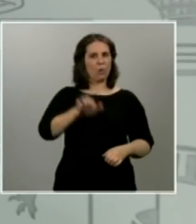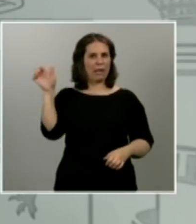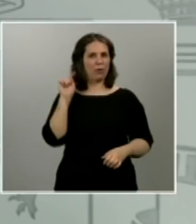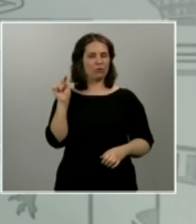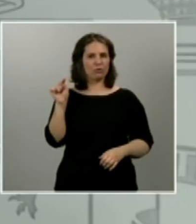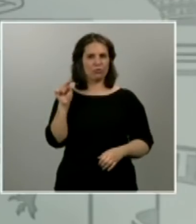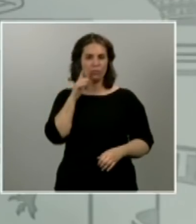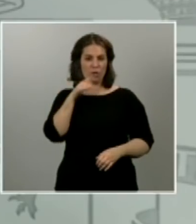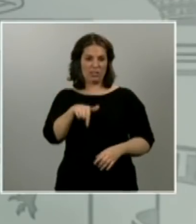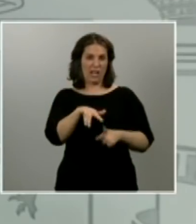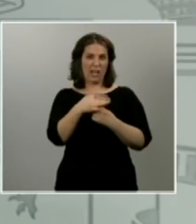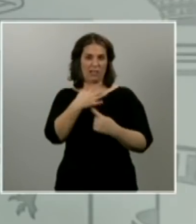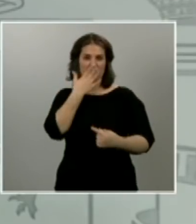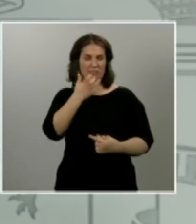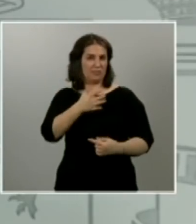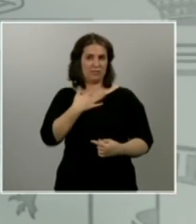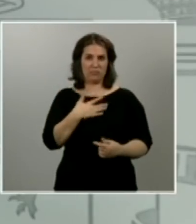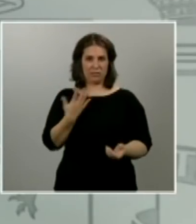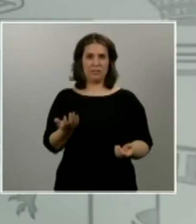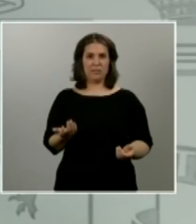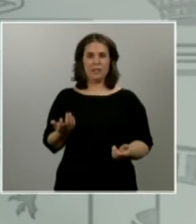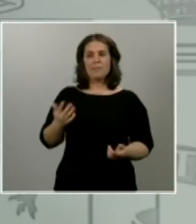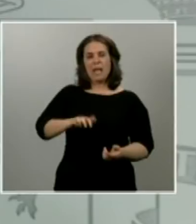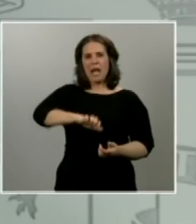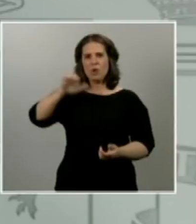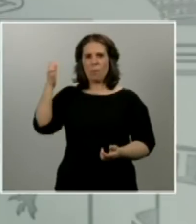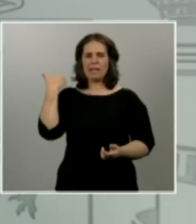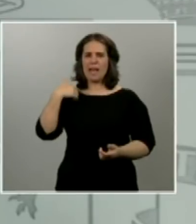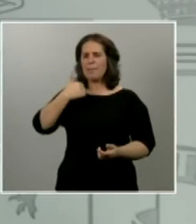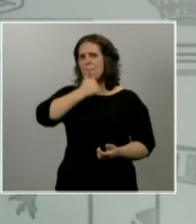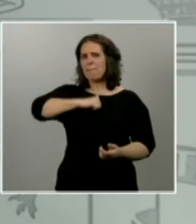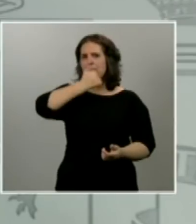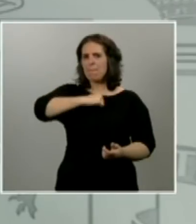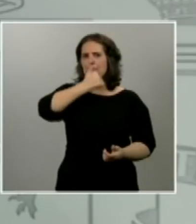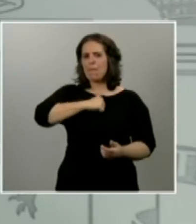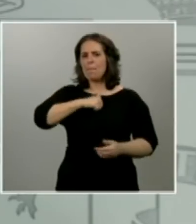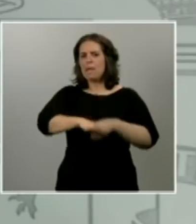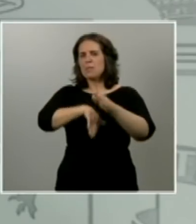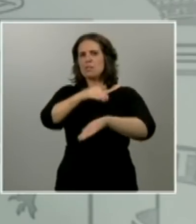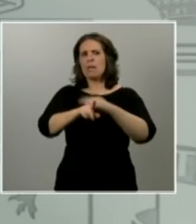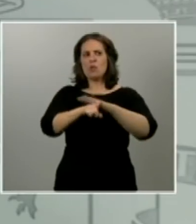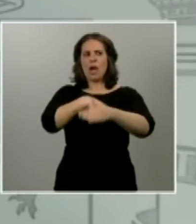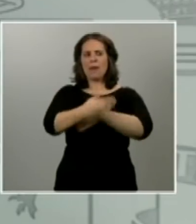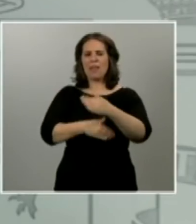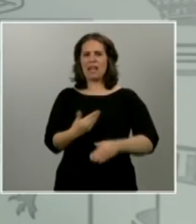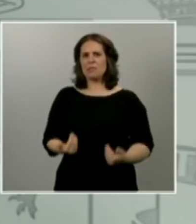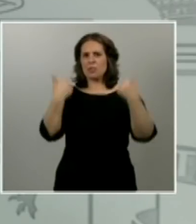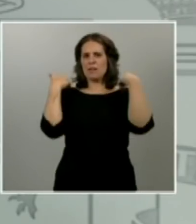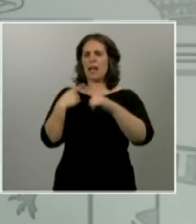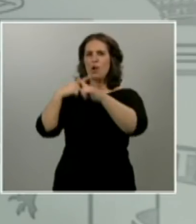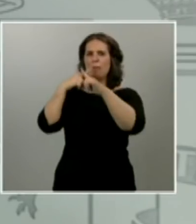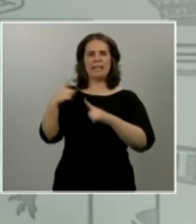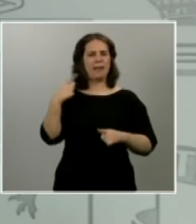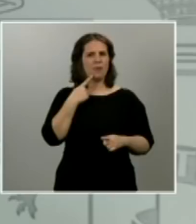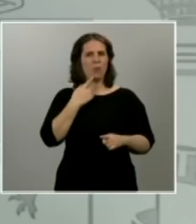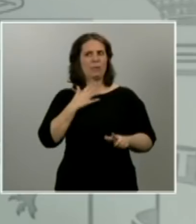estamos sufriendo. Europa se ha resistido durante demasiado tiempo a dar pasos para avanzar en una responsabilidad compartida. Esta es